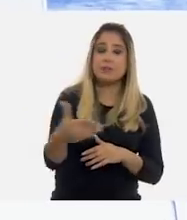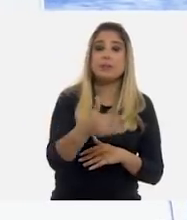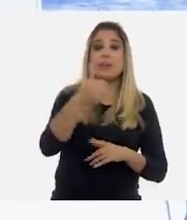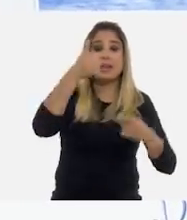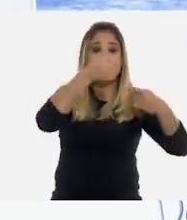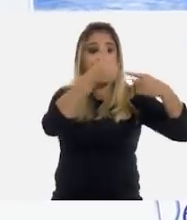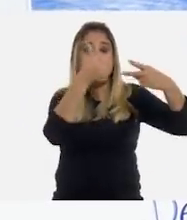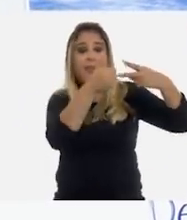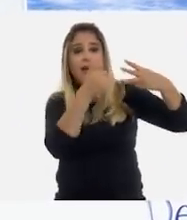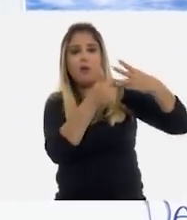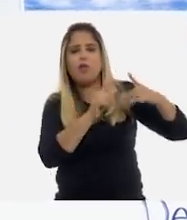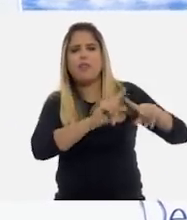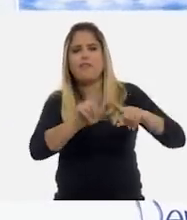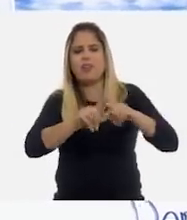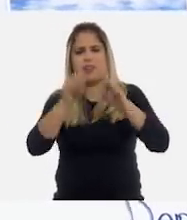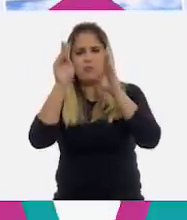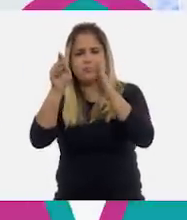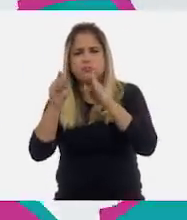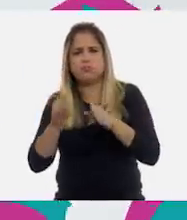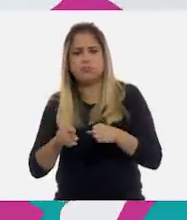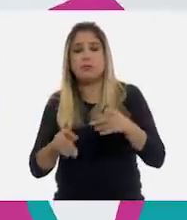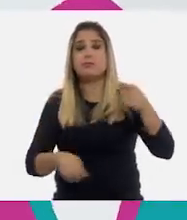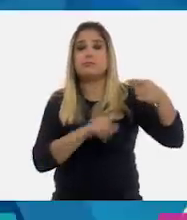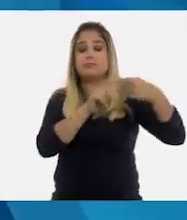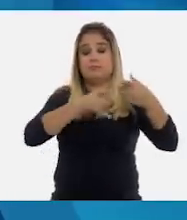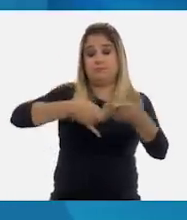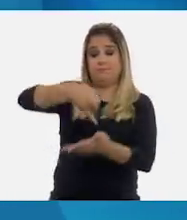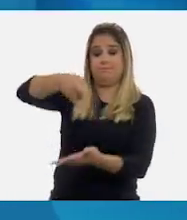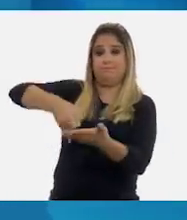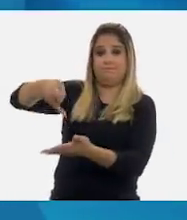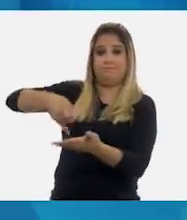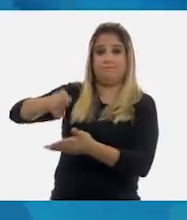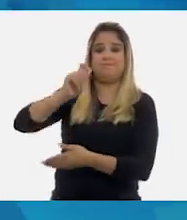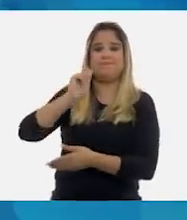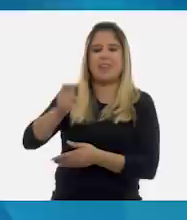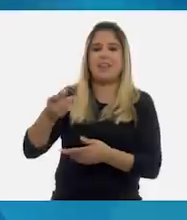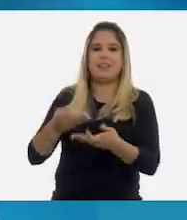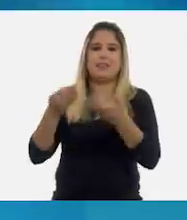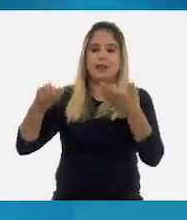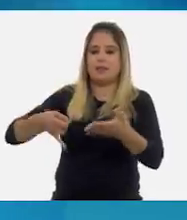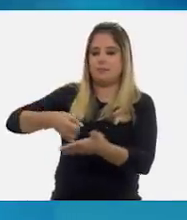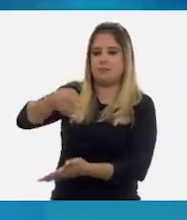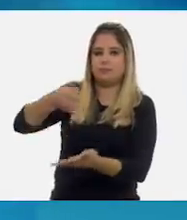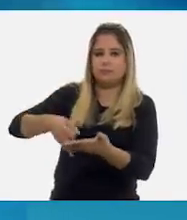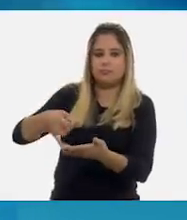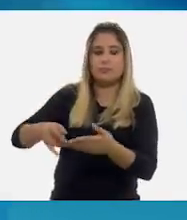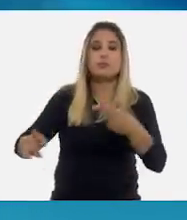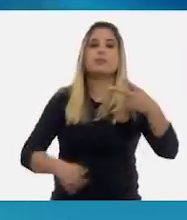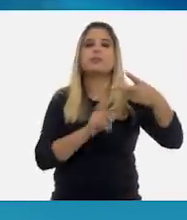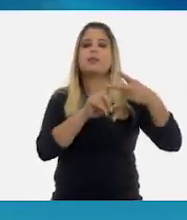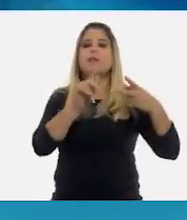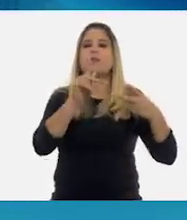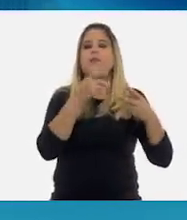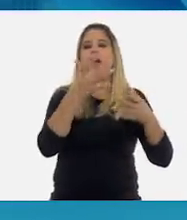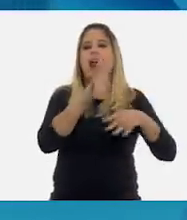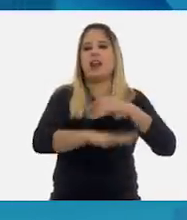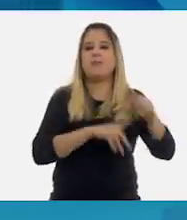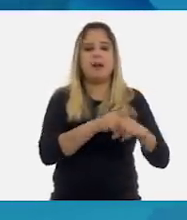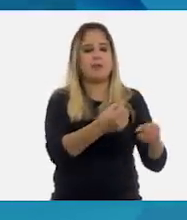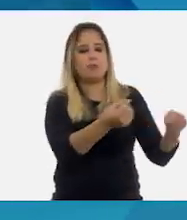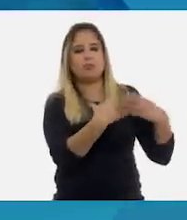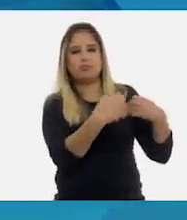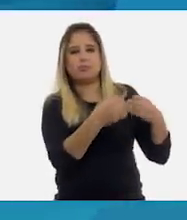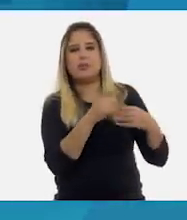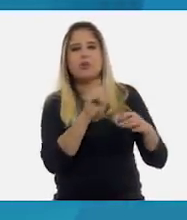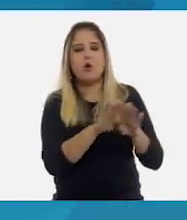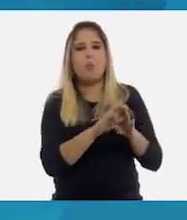dedicada a diferentes ámbitos. Las agrícolas son aquellas relacionadas con el cultivo de la tierra, ganaderas pecuarias son aquellas que se refieren